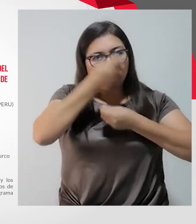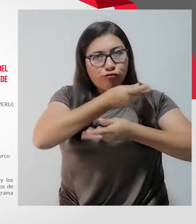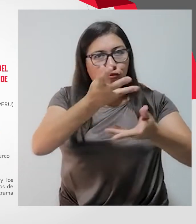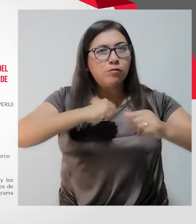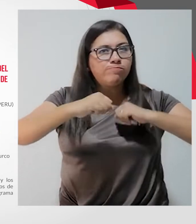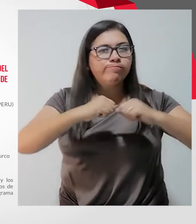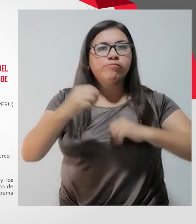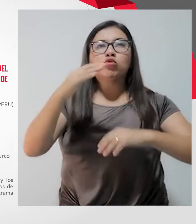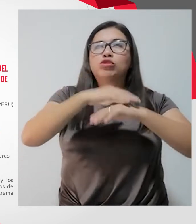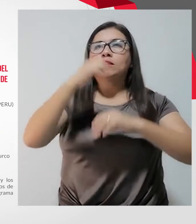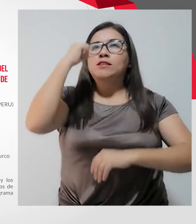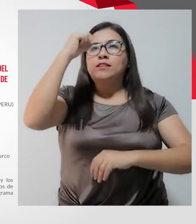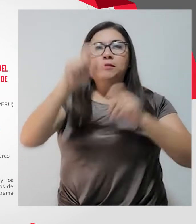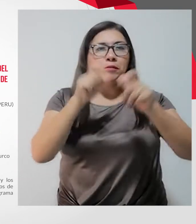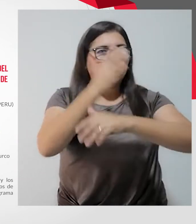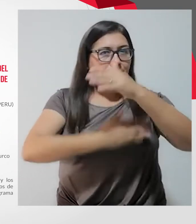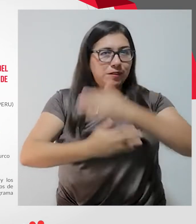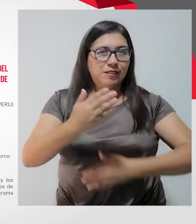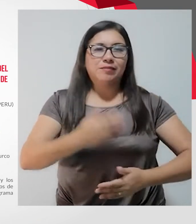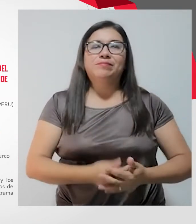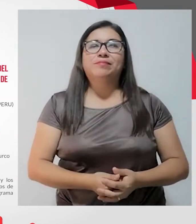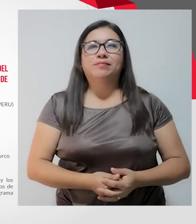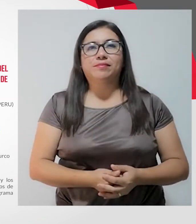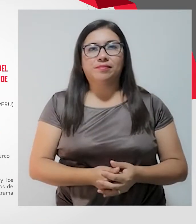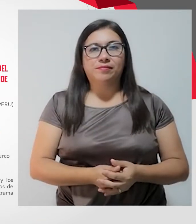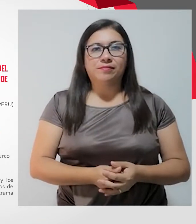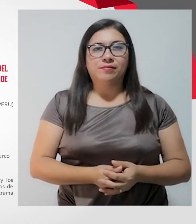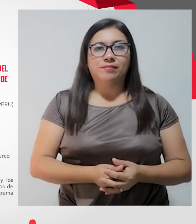que informa y promueve los derechos de las personas con discapacidad.